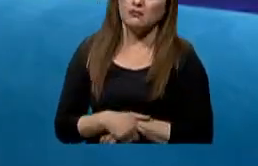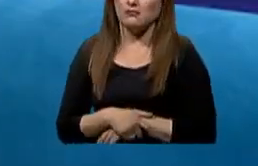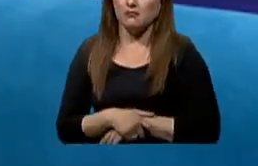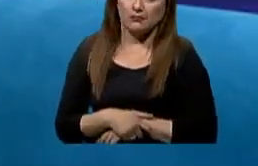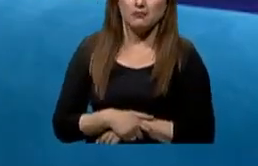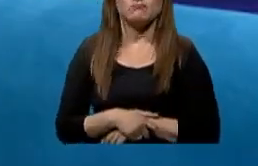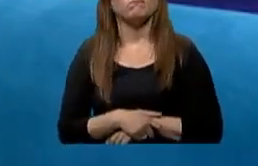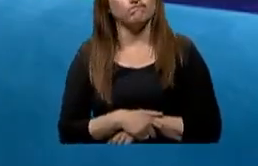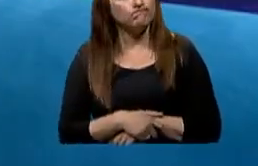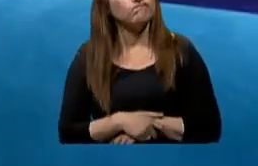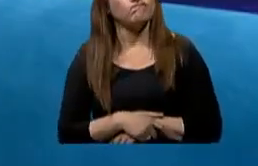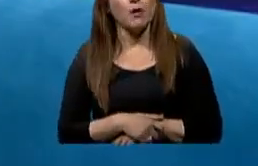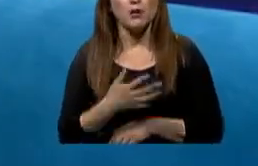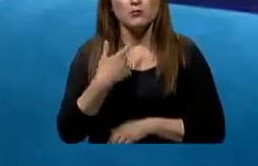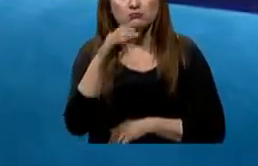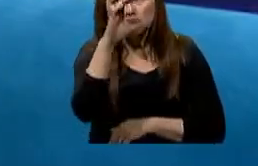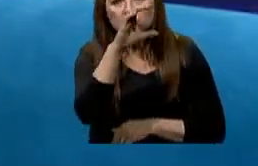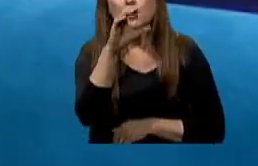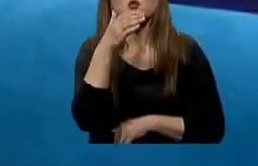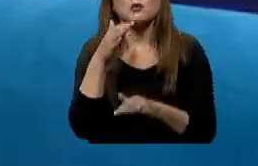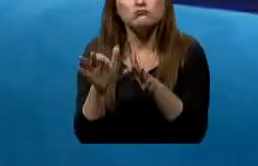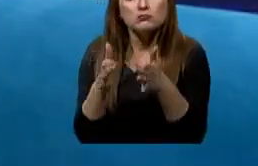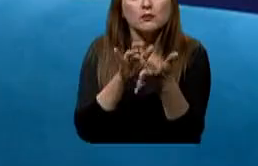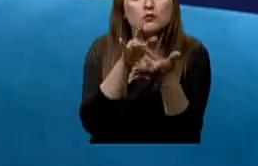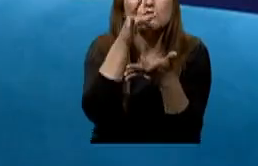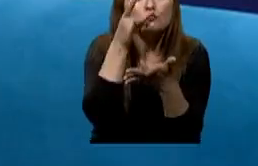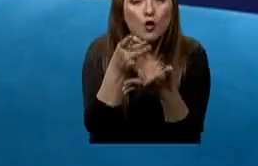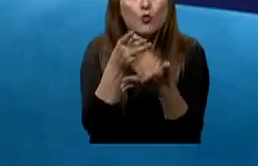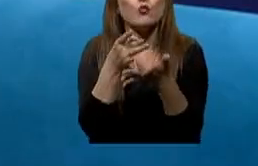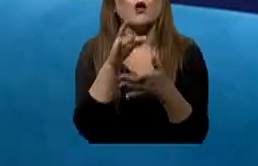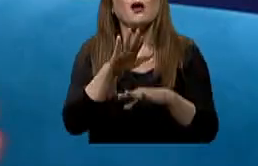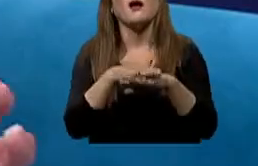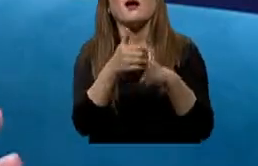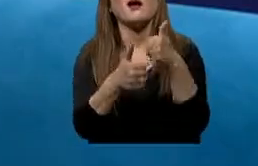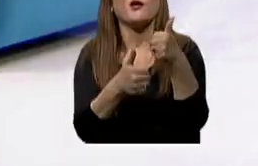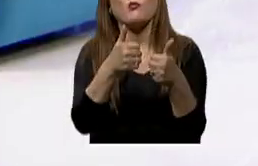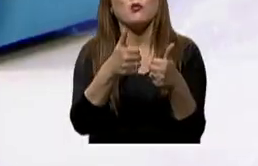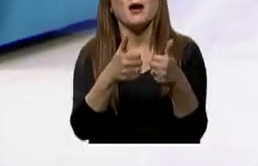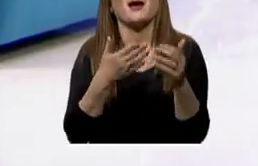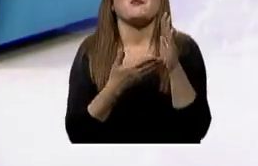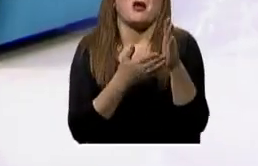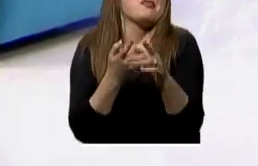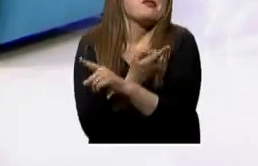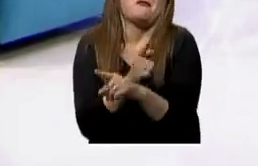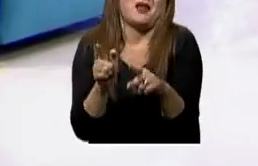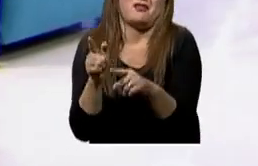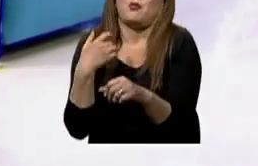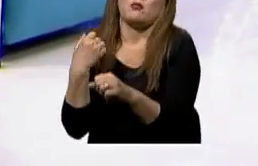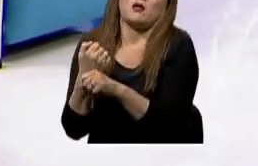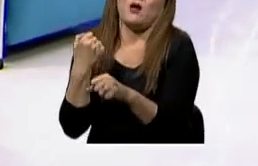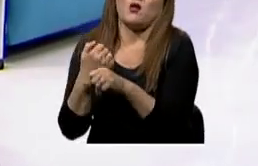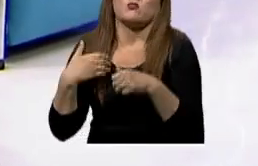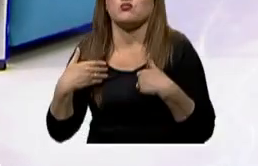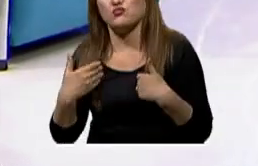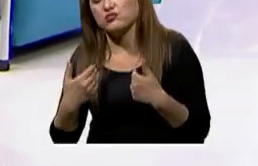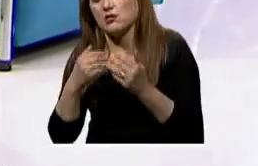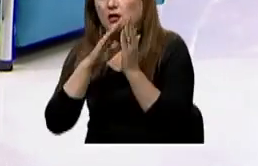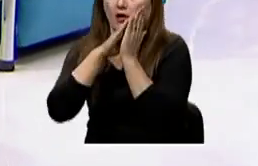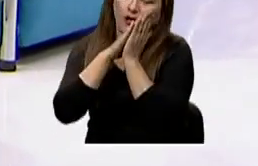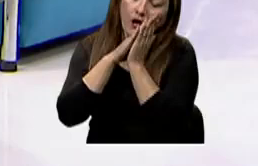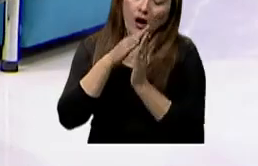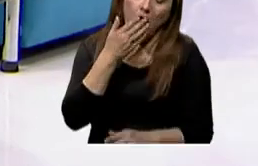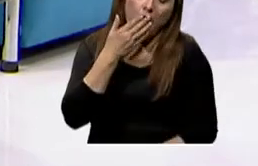medicamentos, trastornos de sueño por turnos de trabajo, que pueden también producir somnolencia excesiva.